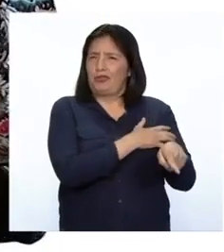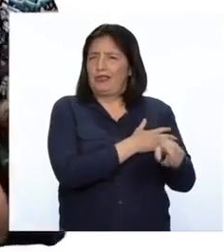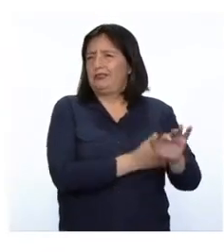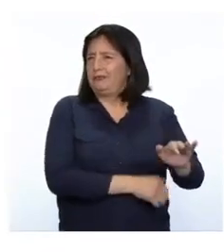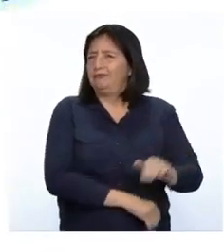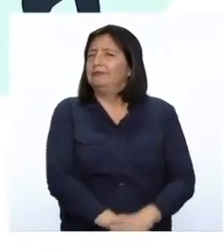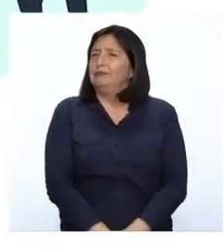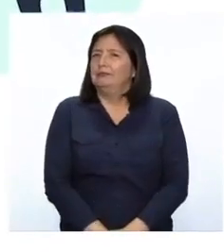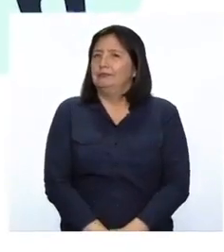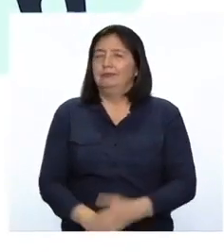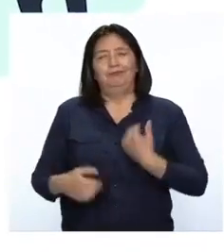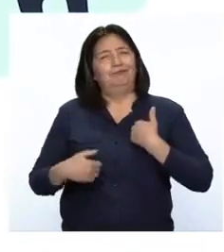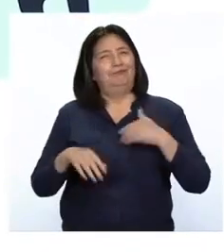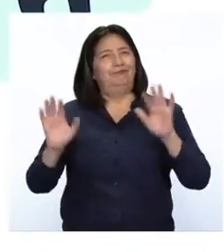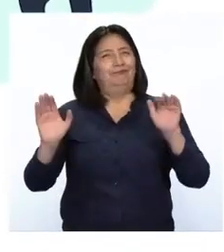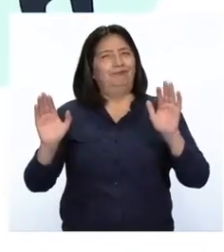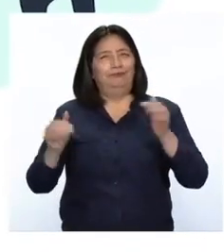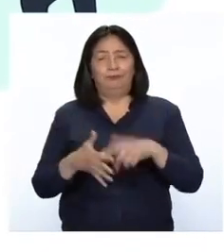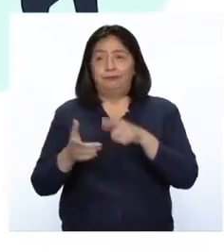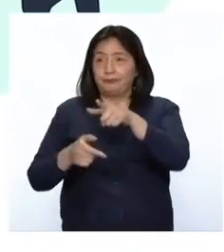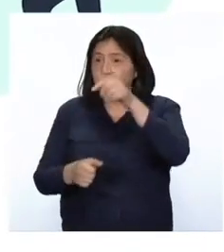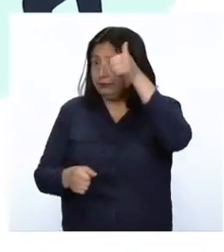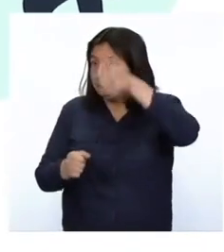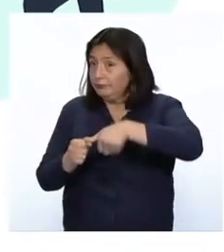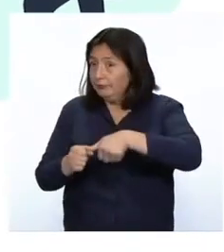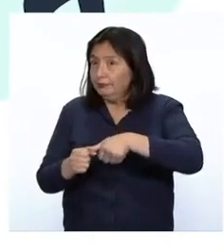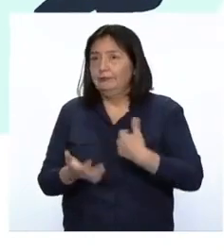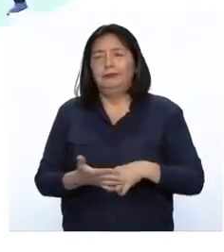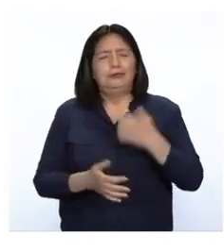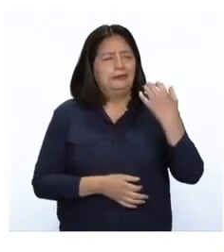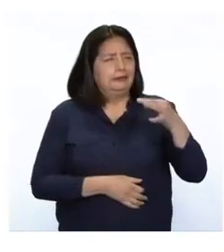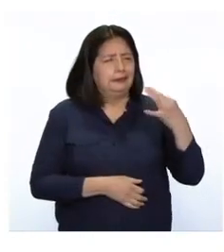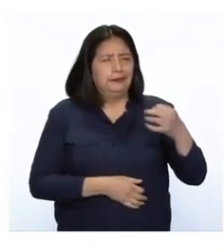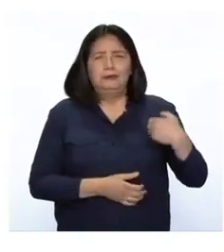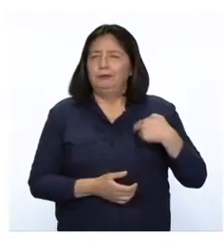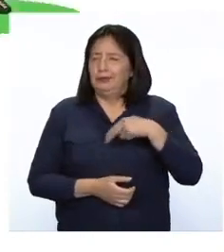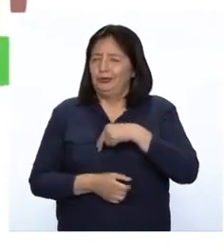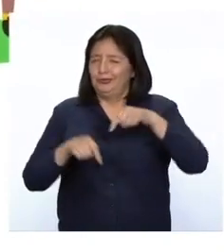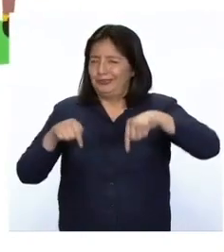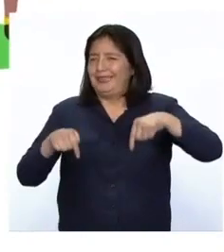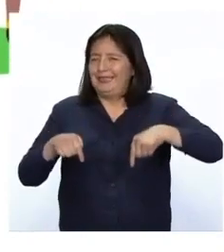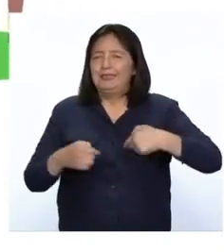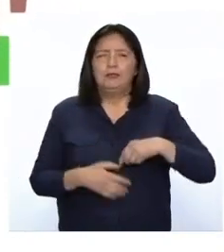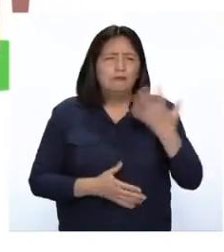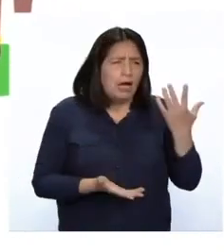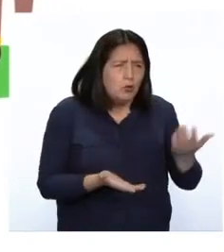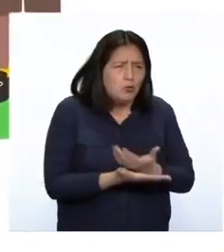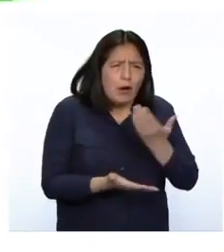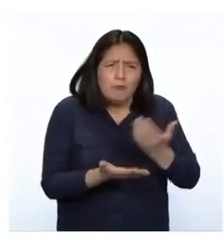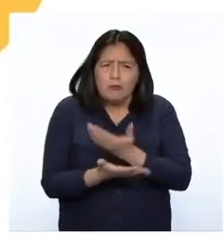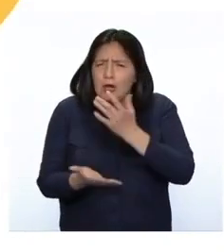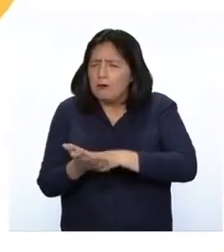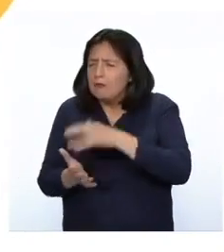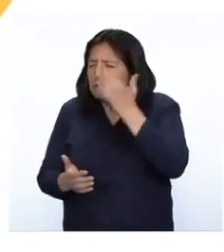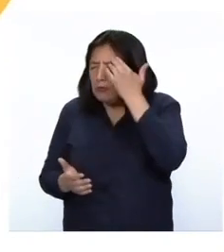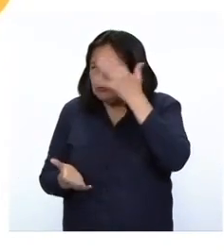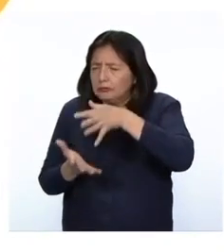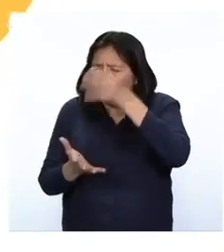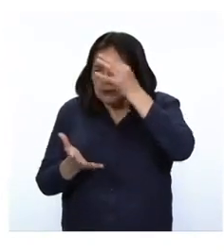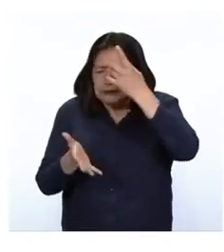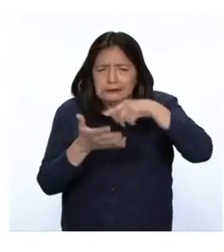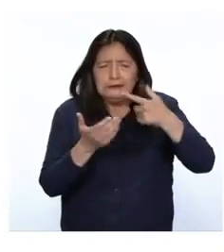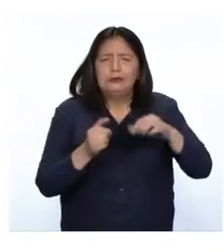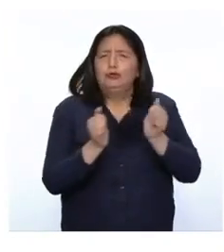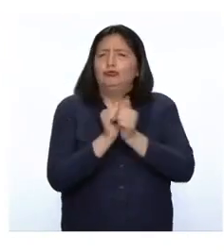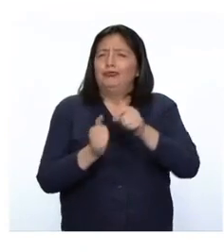Teresa. Me despido por hoy pero recuerda que siempre te esperamos aquí para seguir descubriendo nuevos conocimientos juntos en